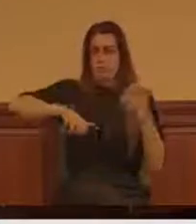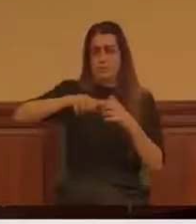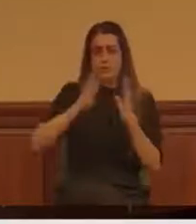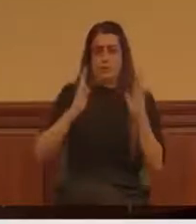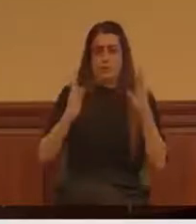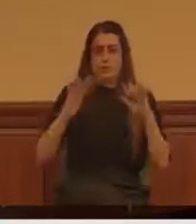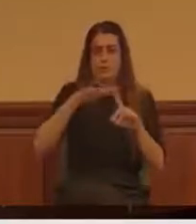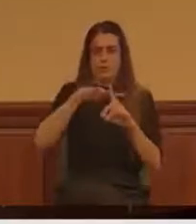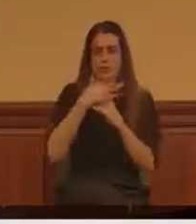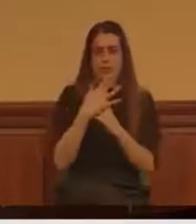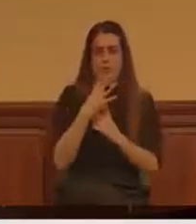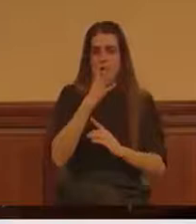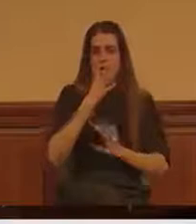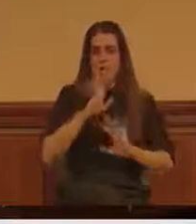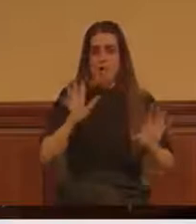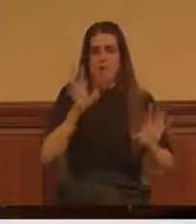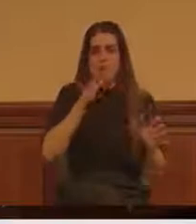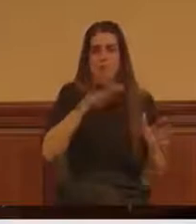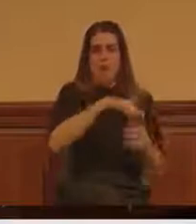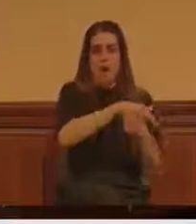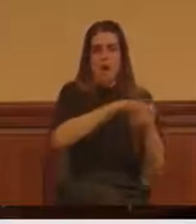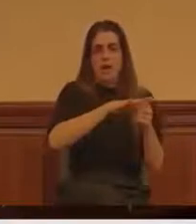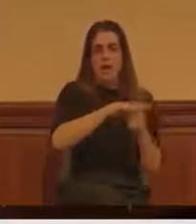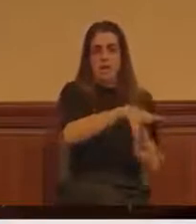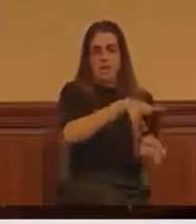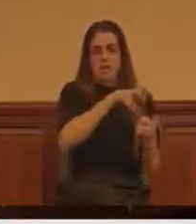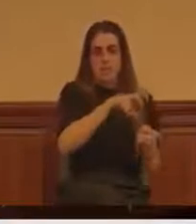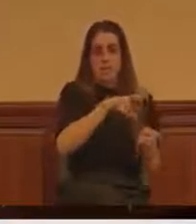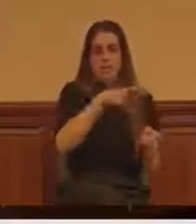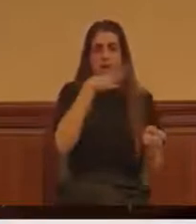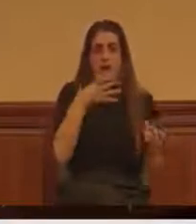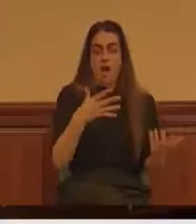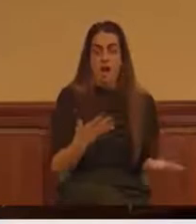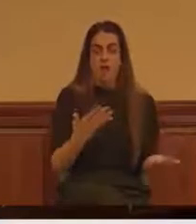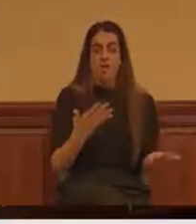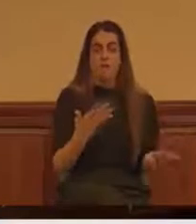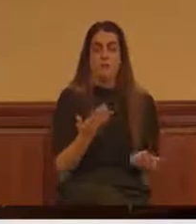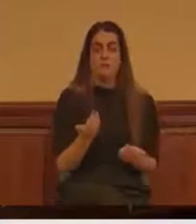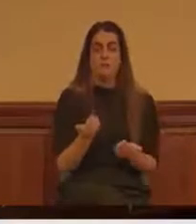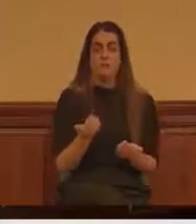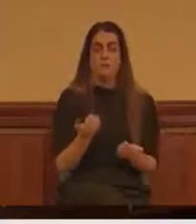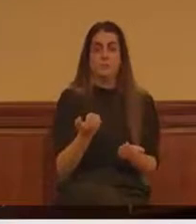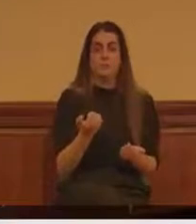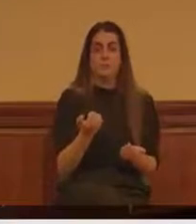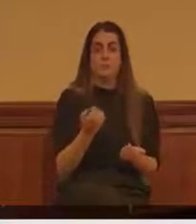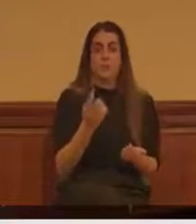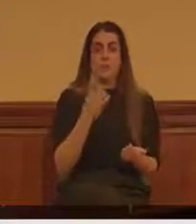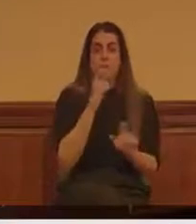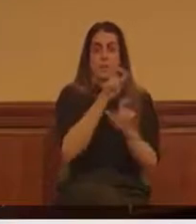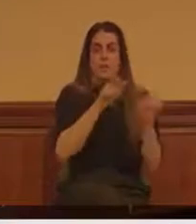Hacienda aceptara el incremento de personal,